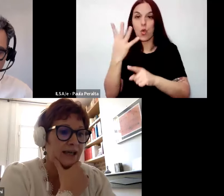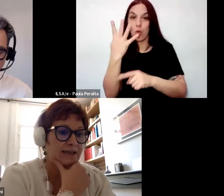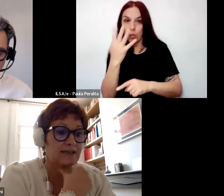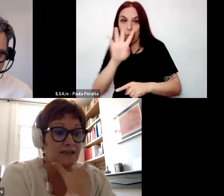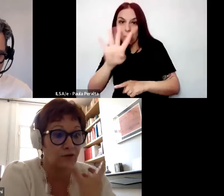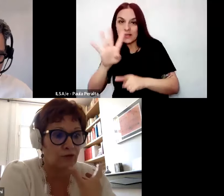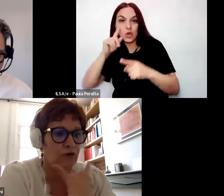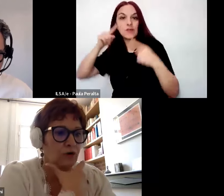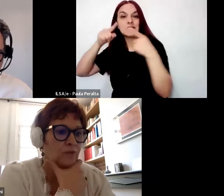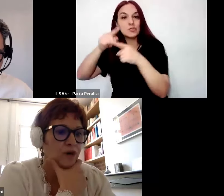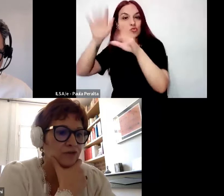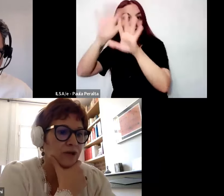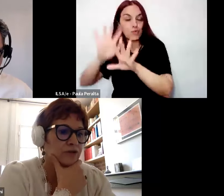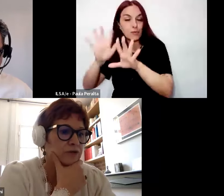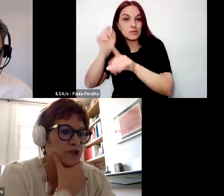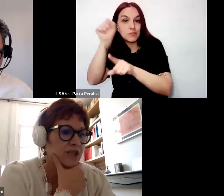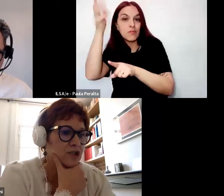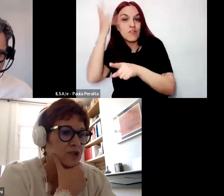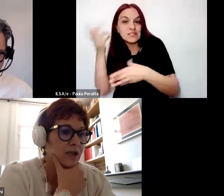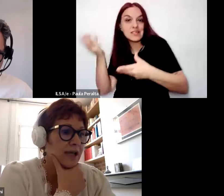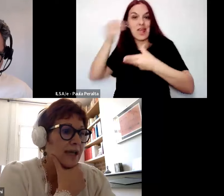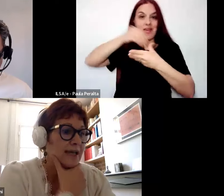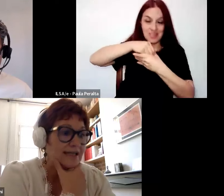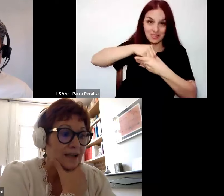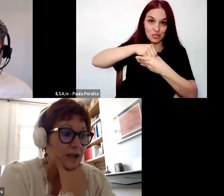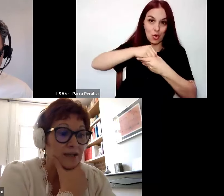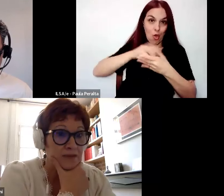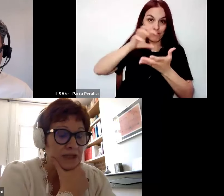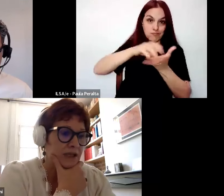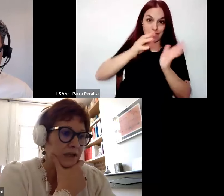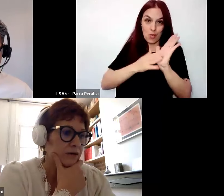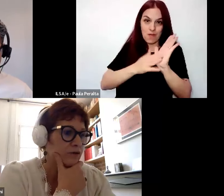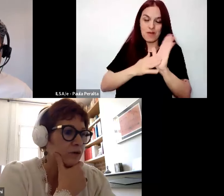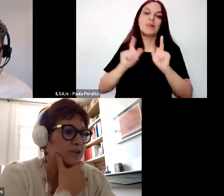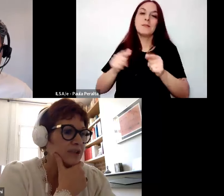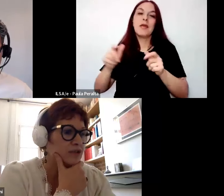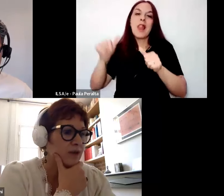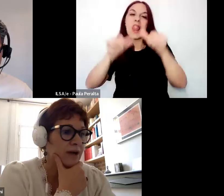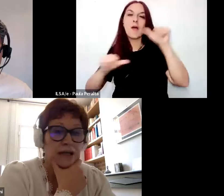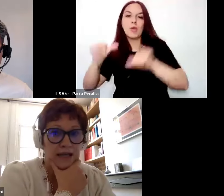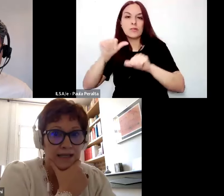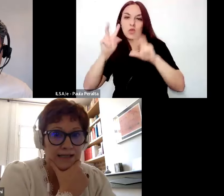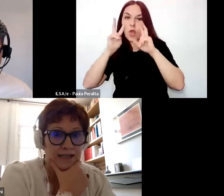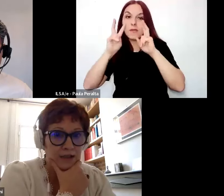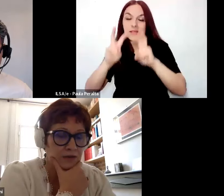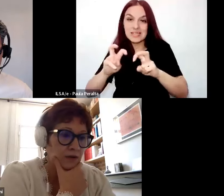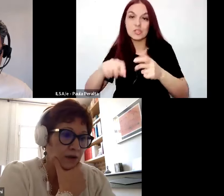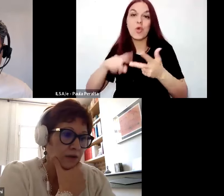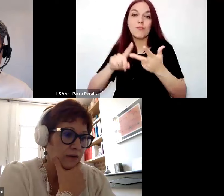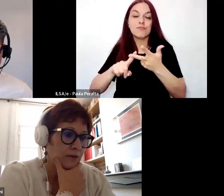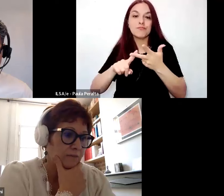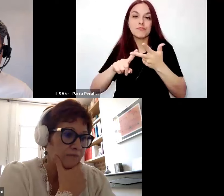de formación en Francia, un laboratorio de investigación, la